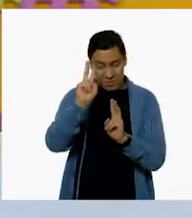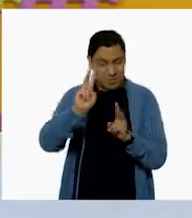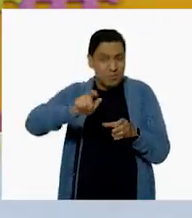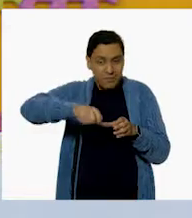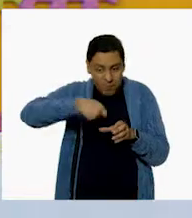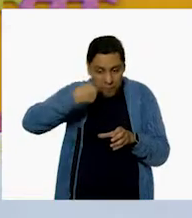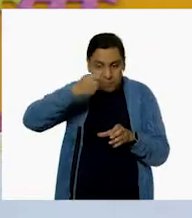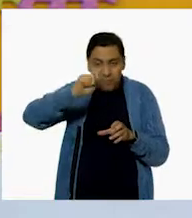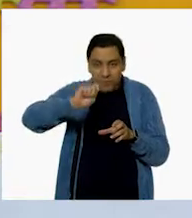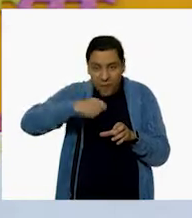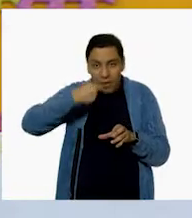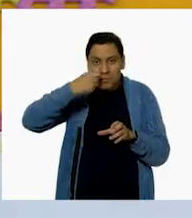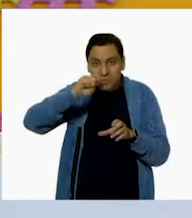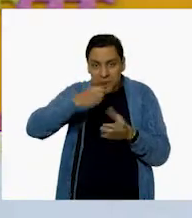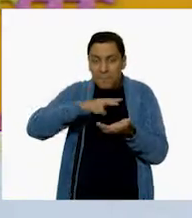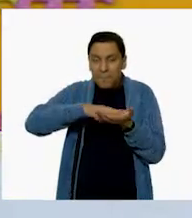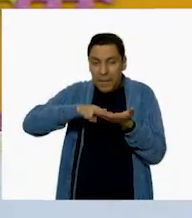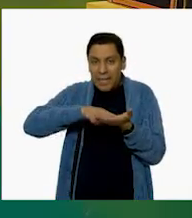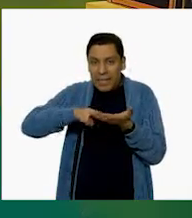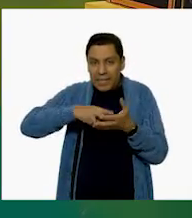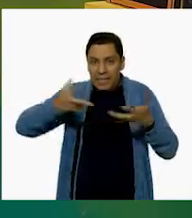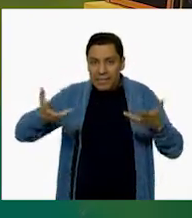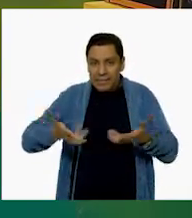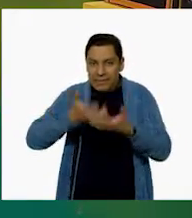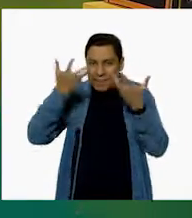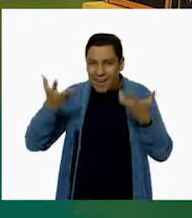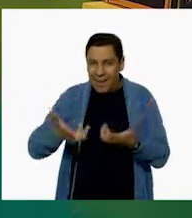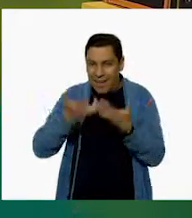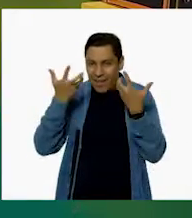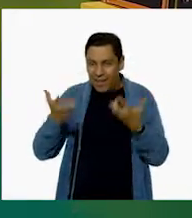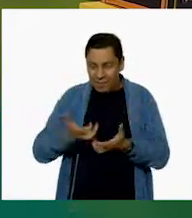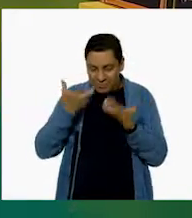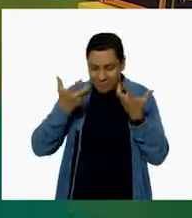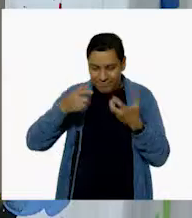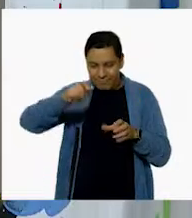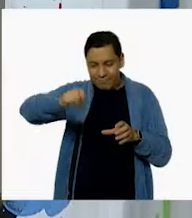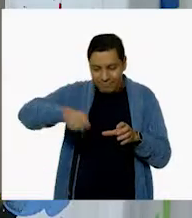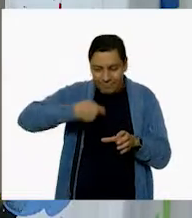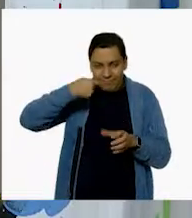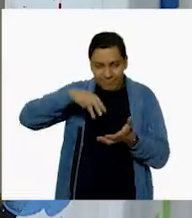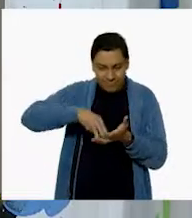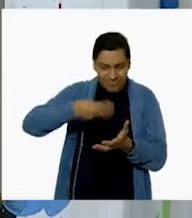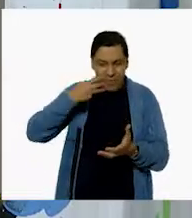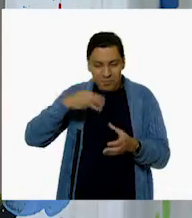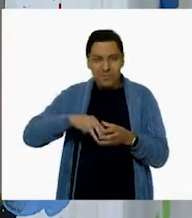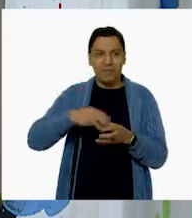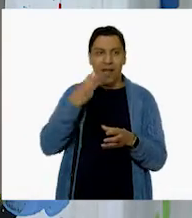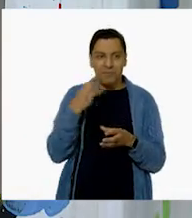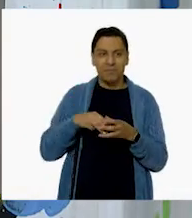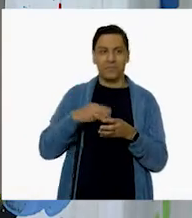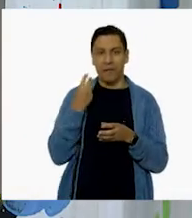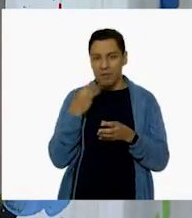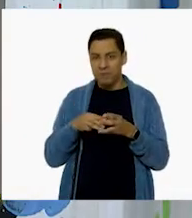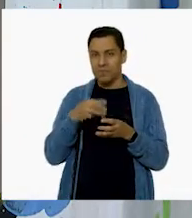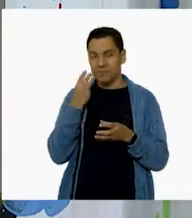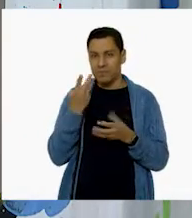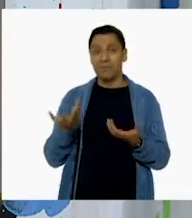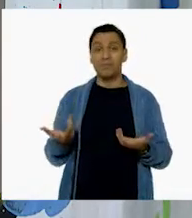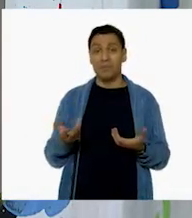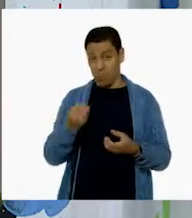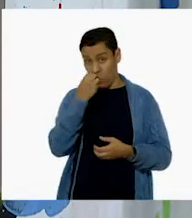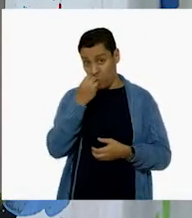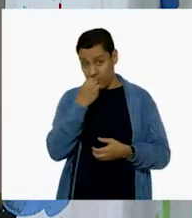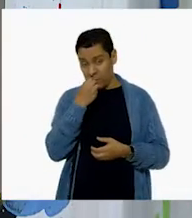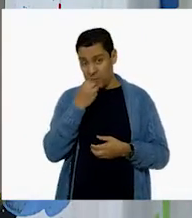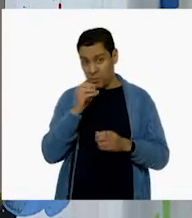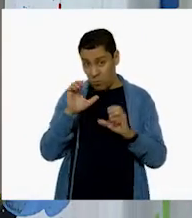Sí. Es una ensalada. Exactamente. Una ensalada muy saludable. ¿Creen que esta es una forma de cuidarse?